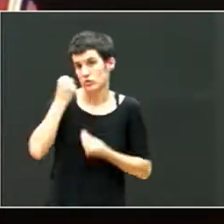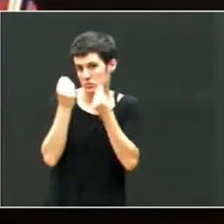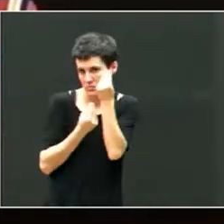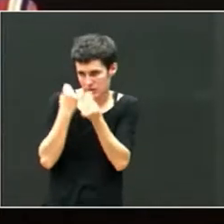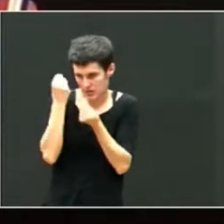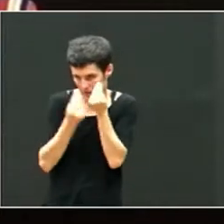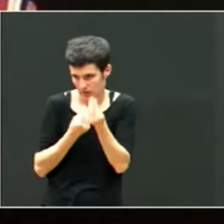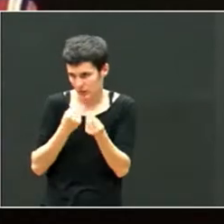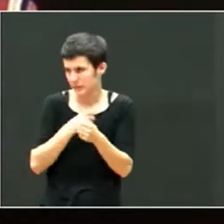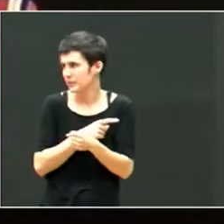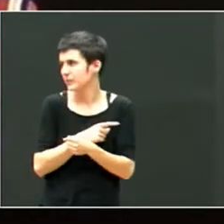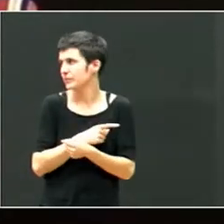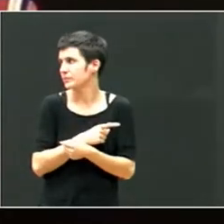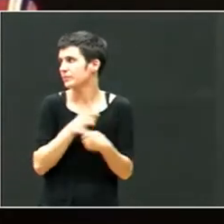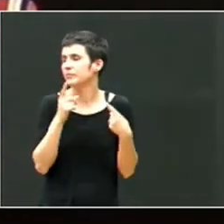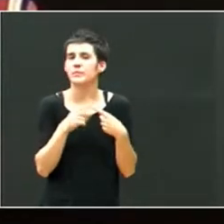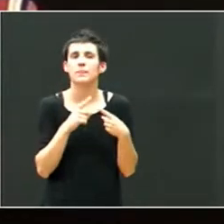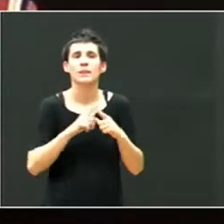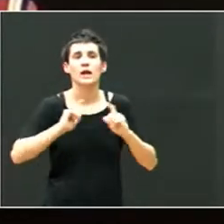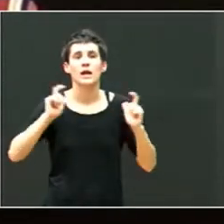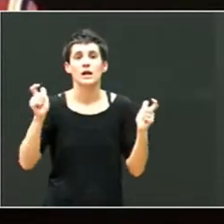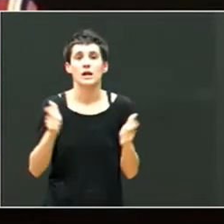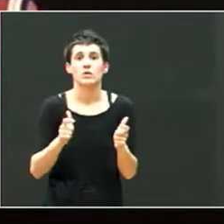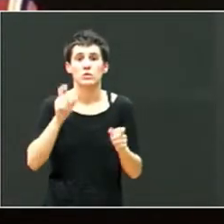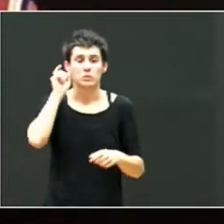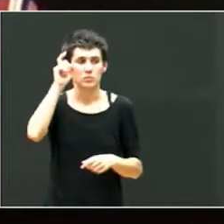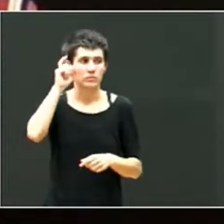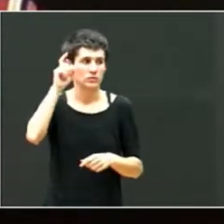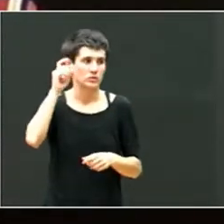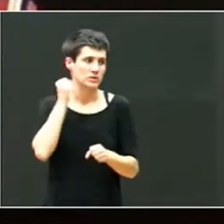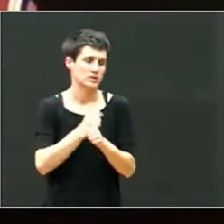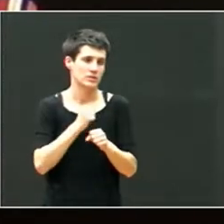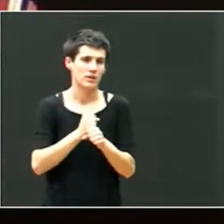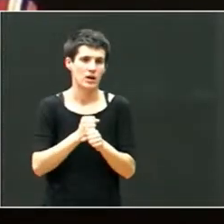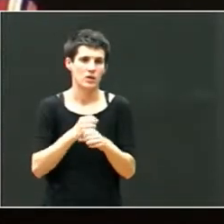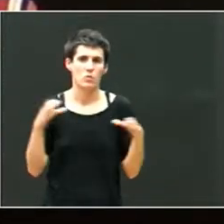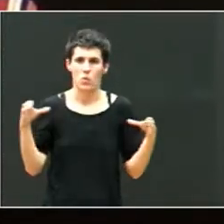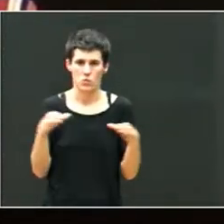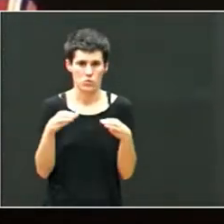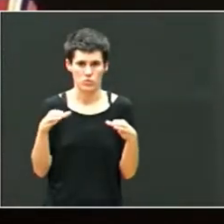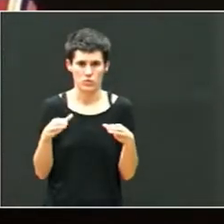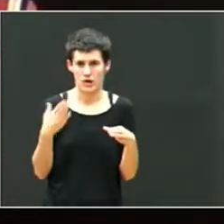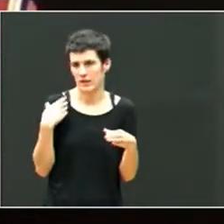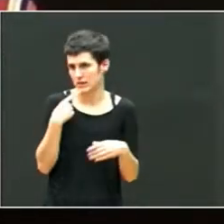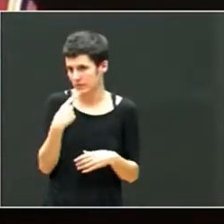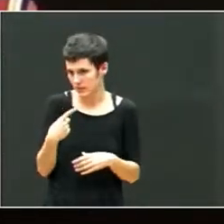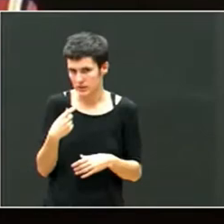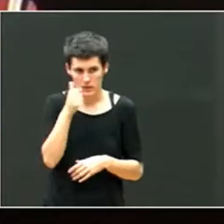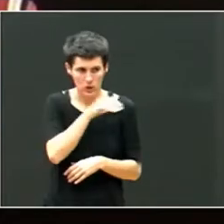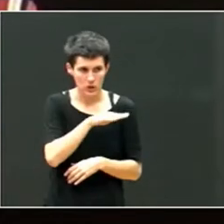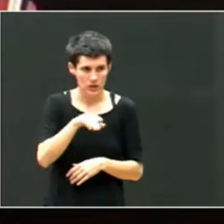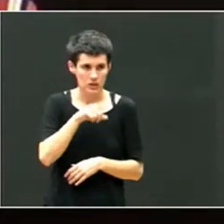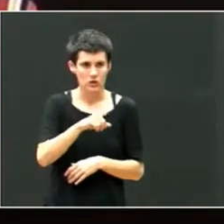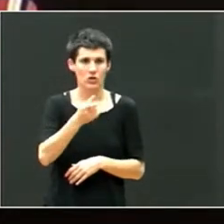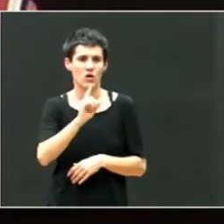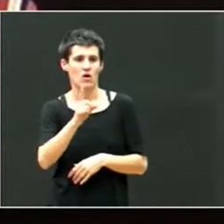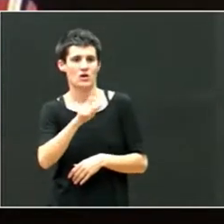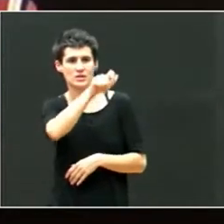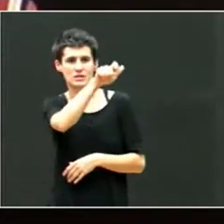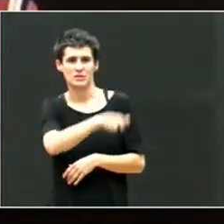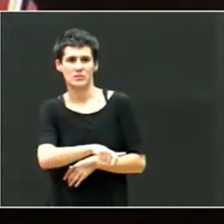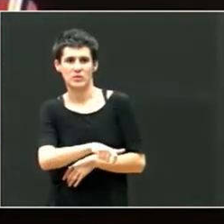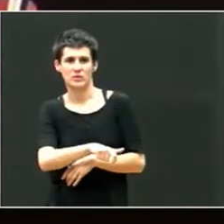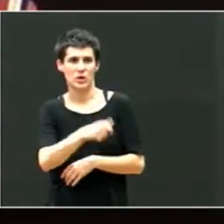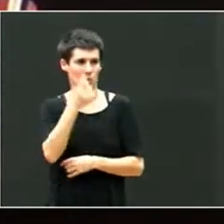La idea de que los claustros tienen que trabajar en equipo. Antes habéis dicho, es decir, este tipo de niños no es para el sustituto, para el que